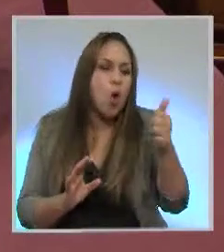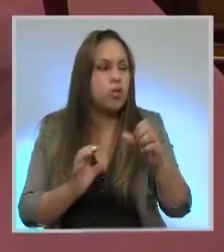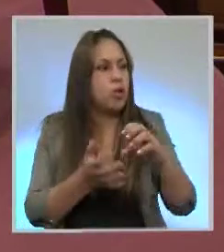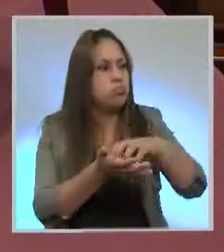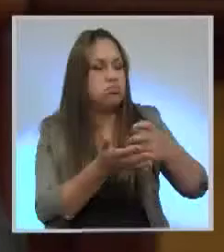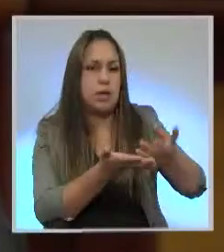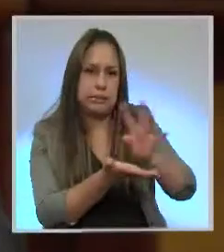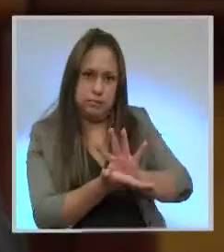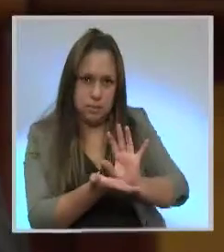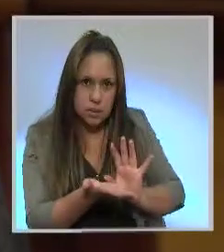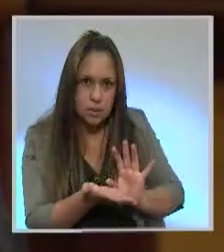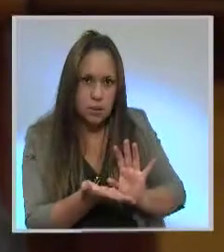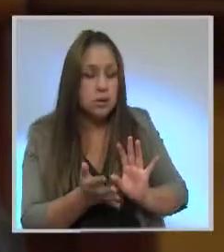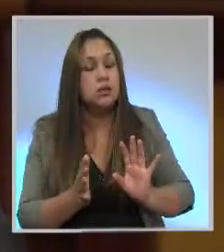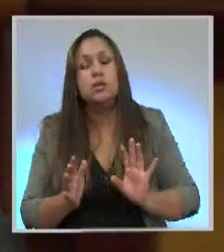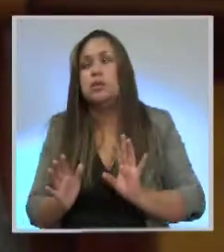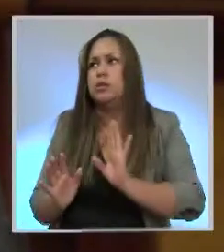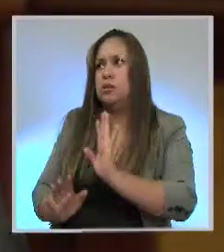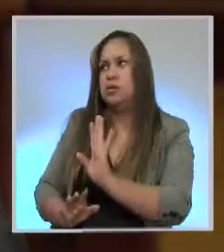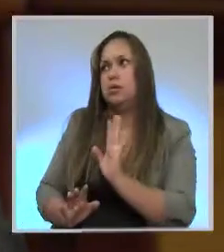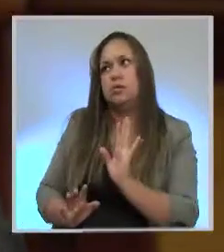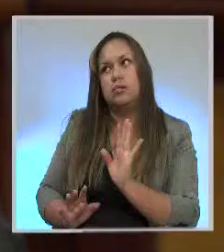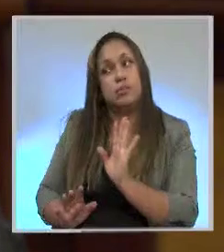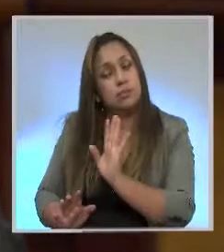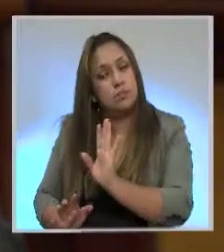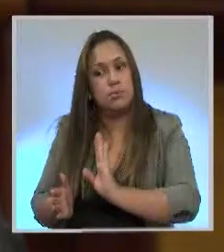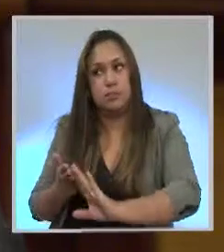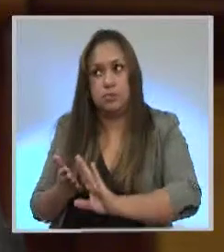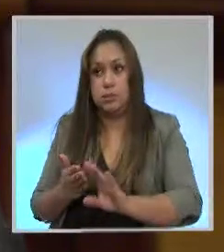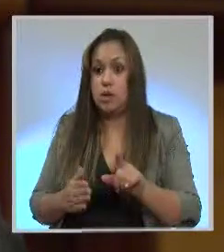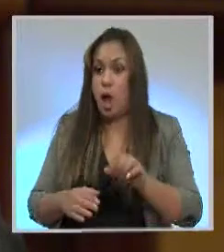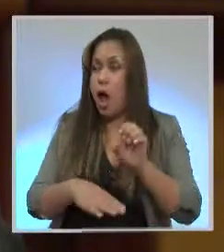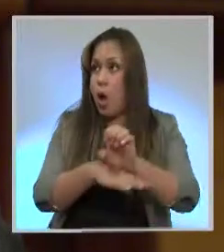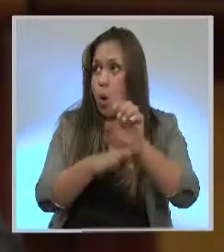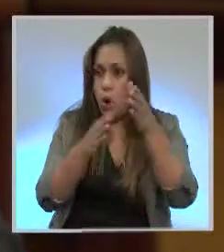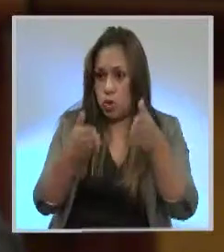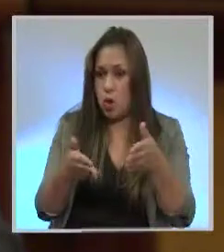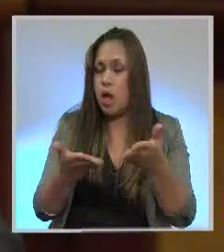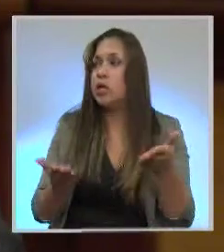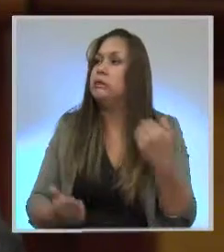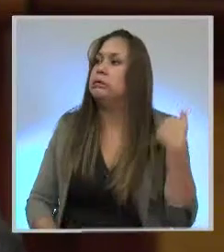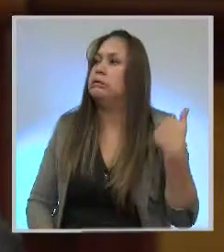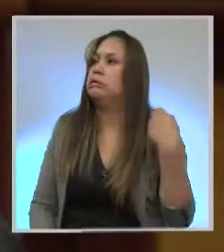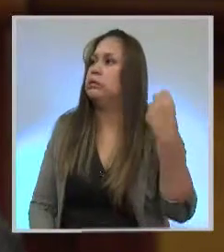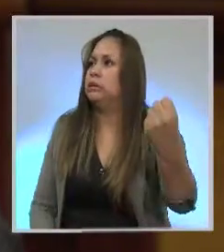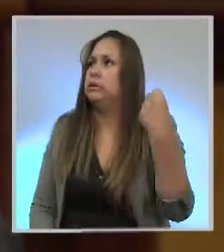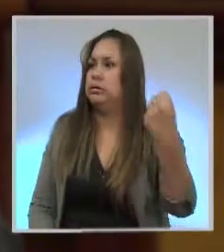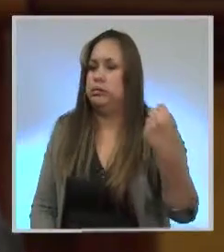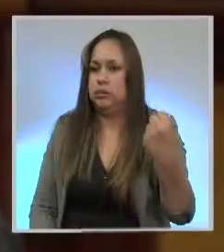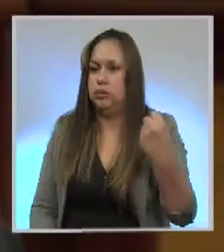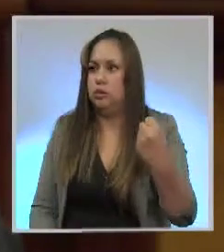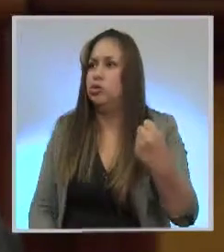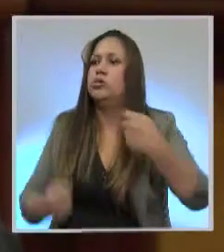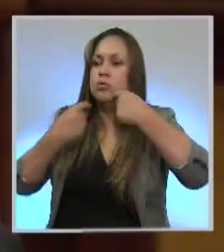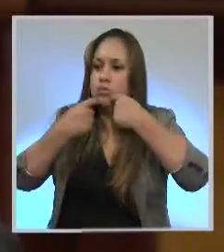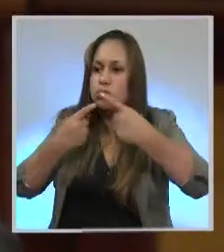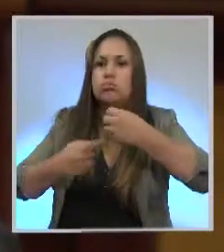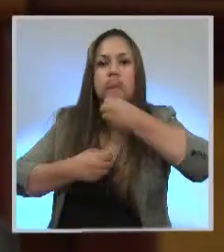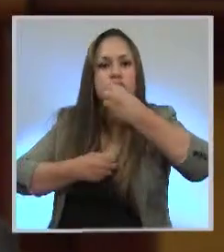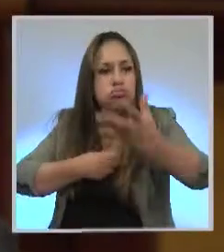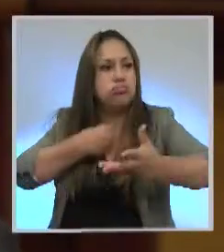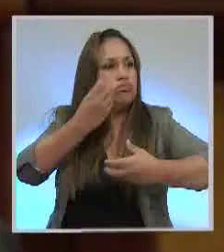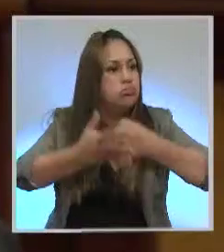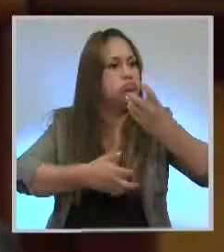Pero eso no quita, no quita el derecho del pueblo ecuatoriano, su gran mayoría se expresa a través de las diferentes